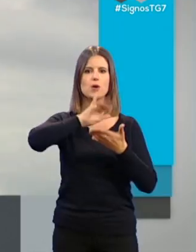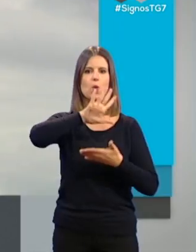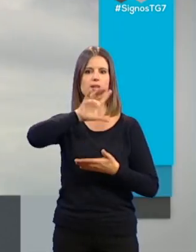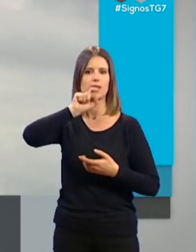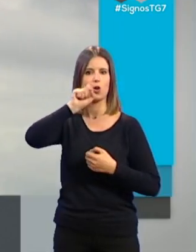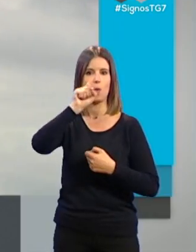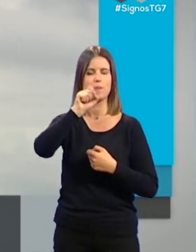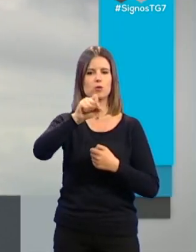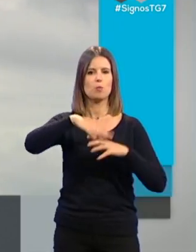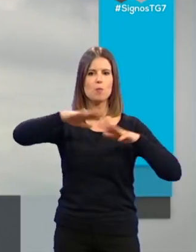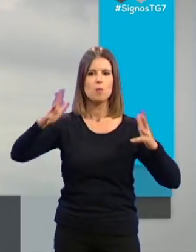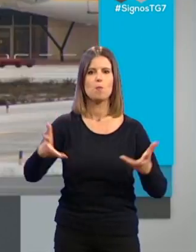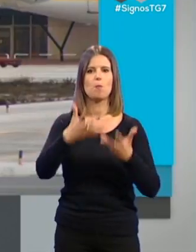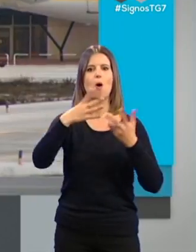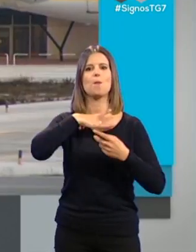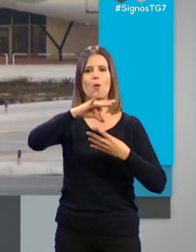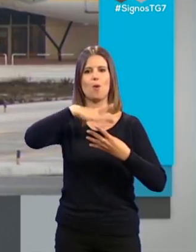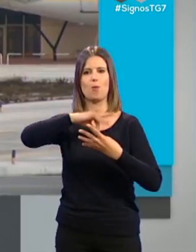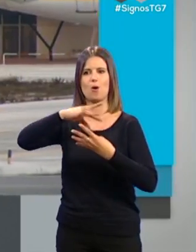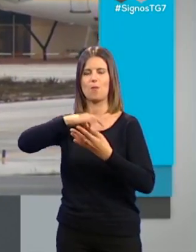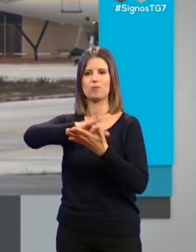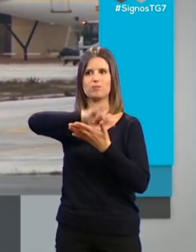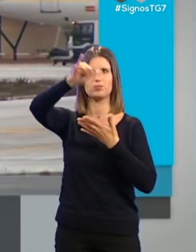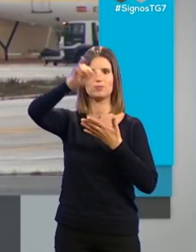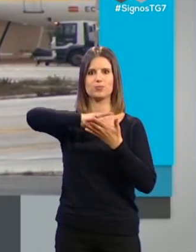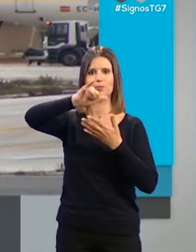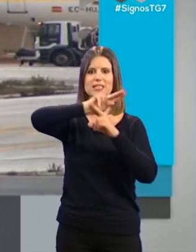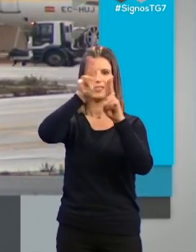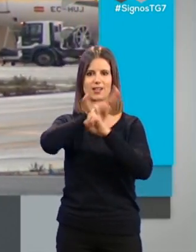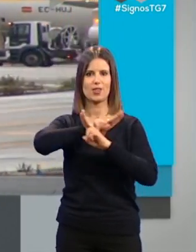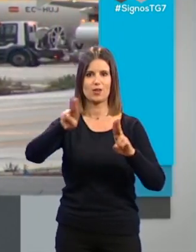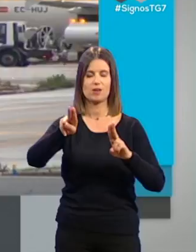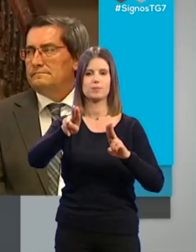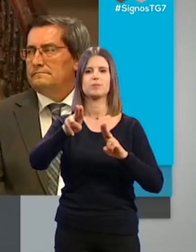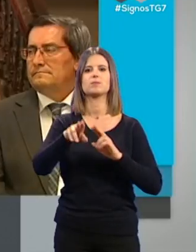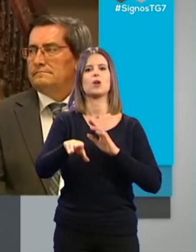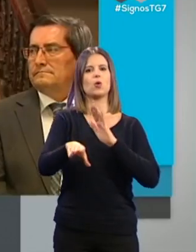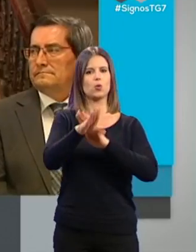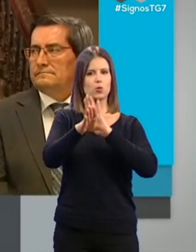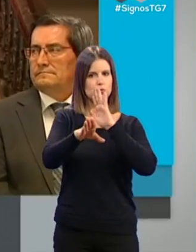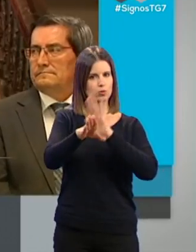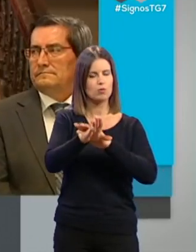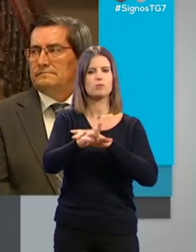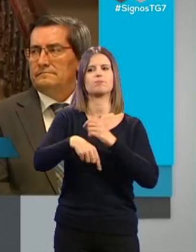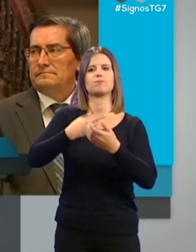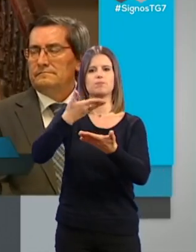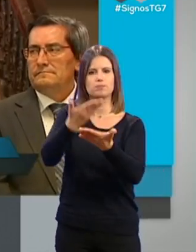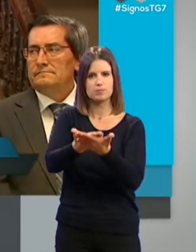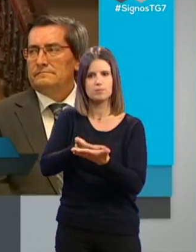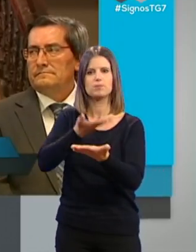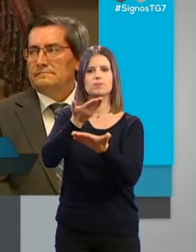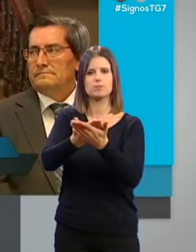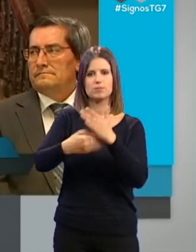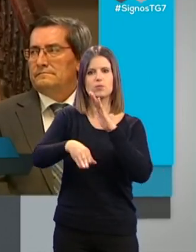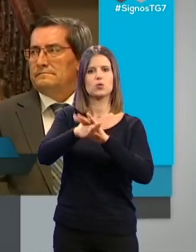para potenciar así las posibilidades de conexión internacional. Mantenemos nuestra demanda, petición,